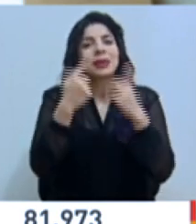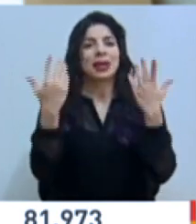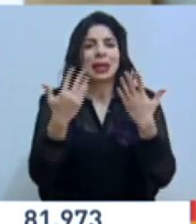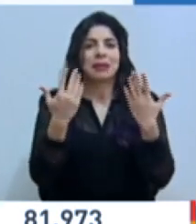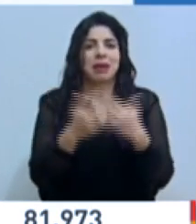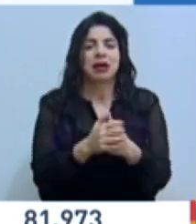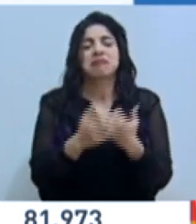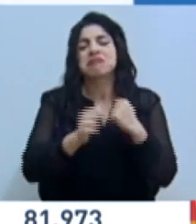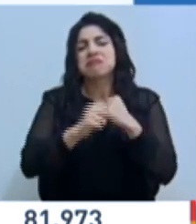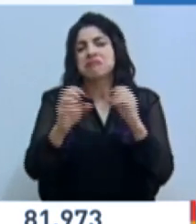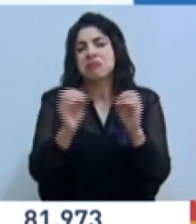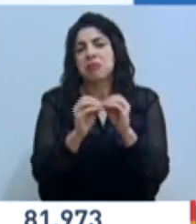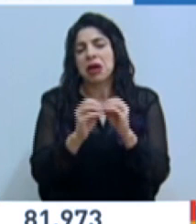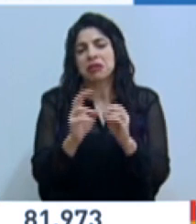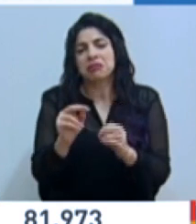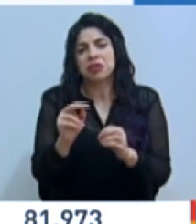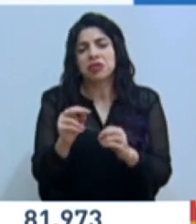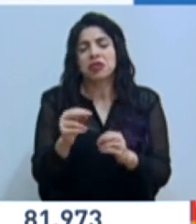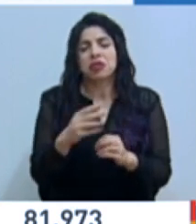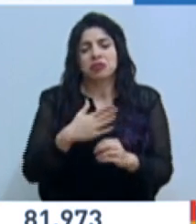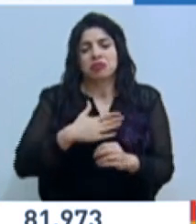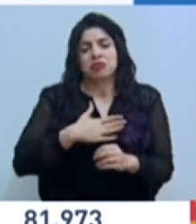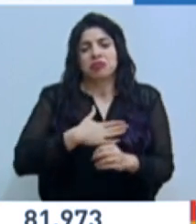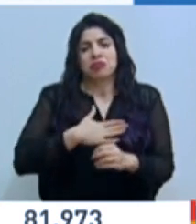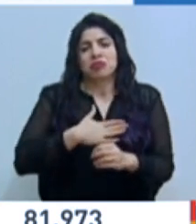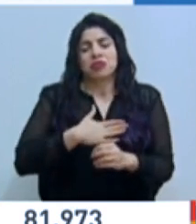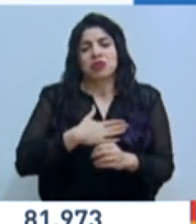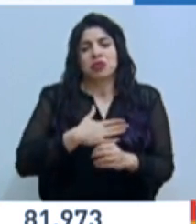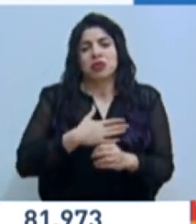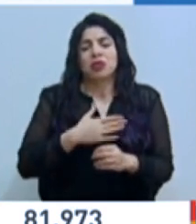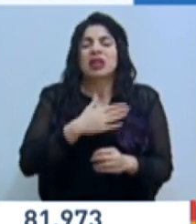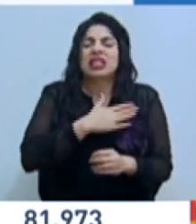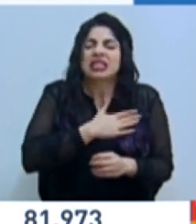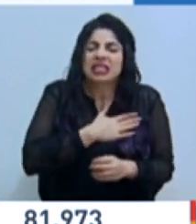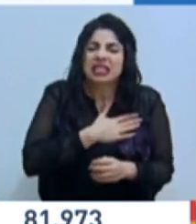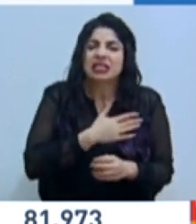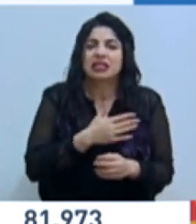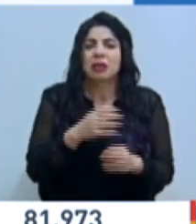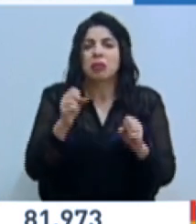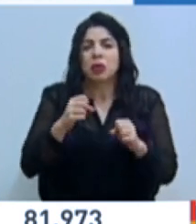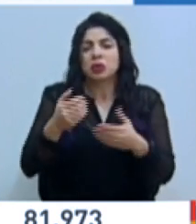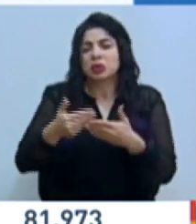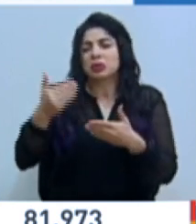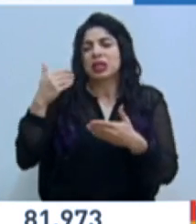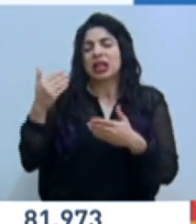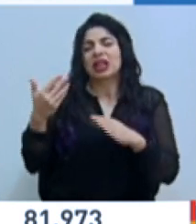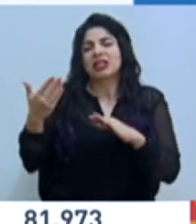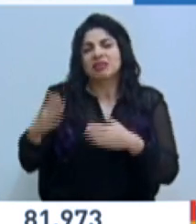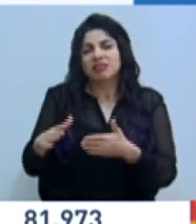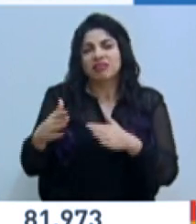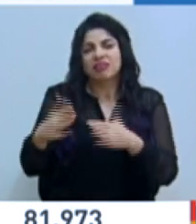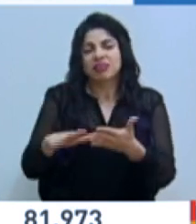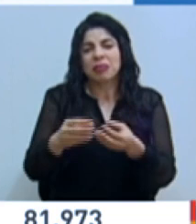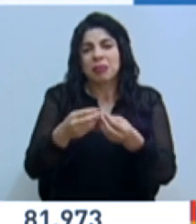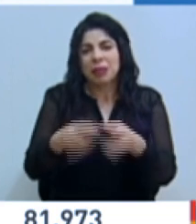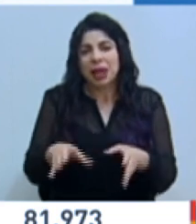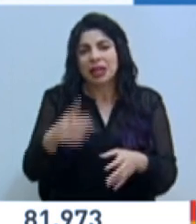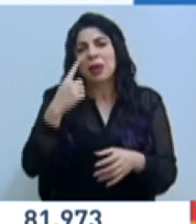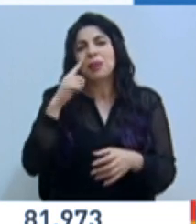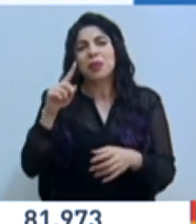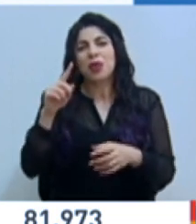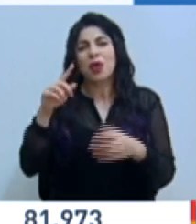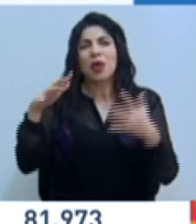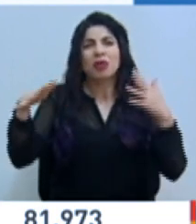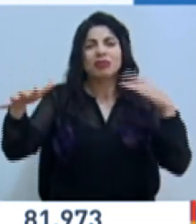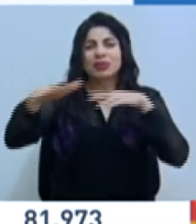más, mis pesares por las pérdidas que se pueden haber dado por estos eventos